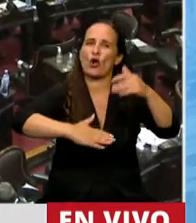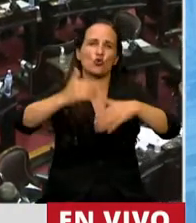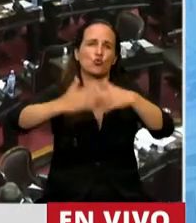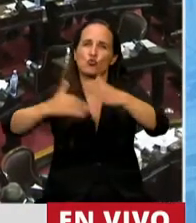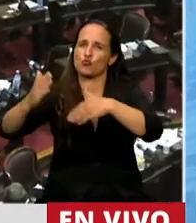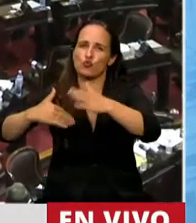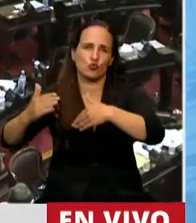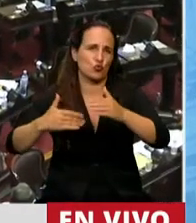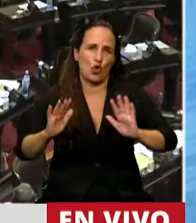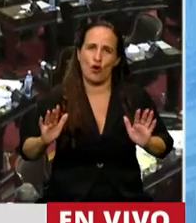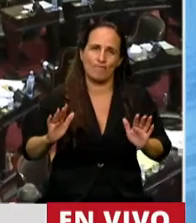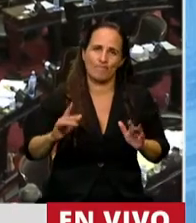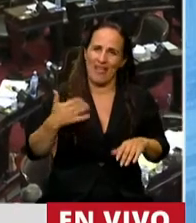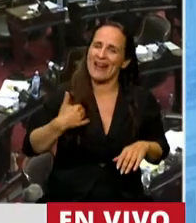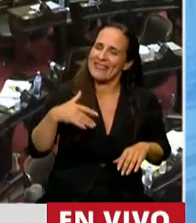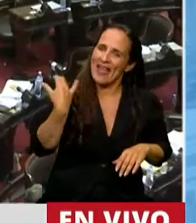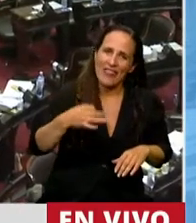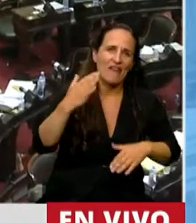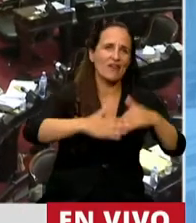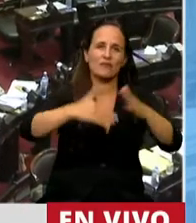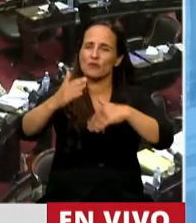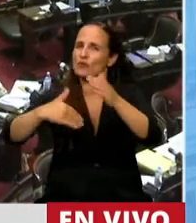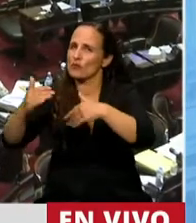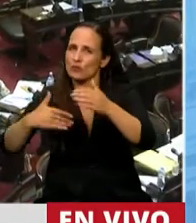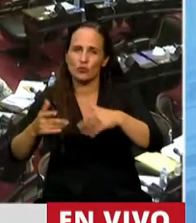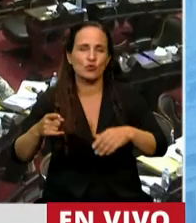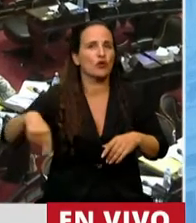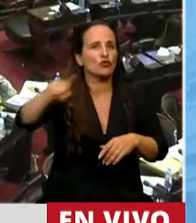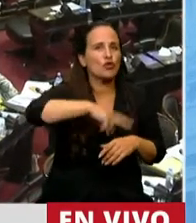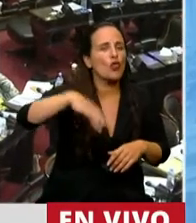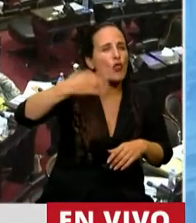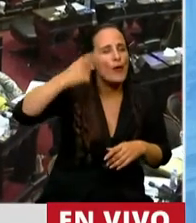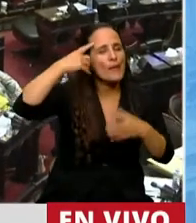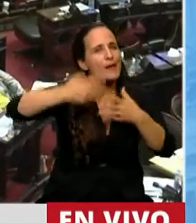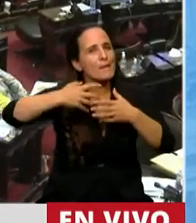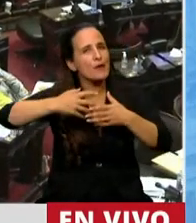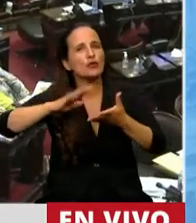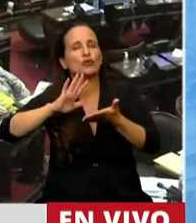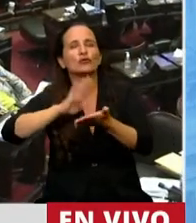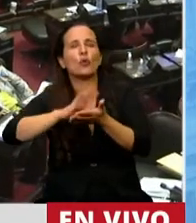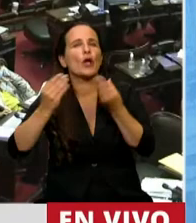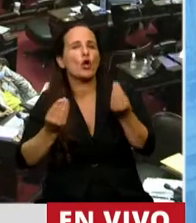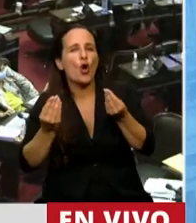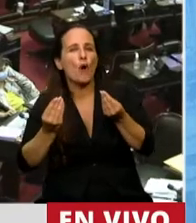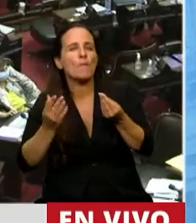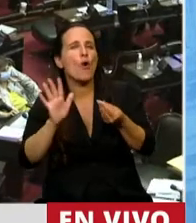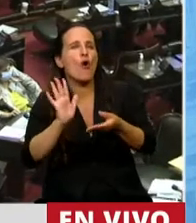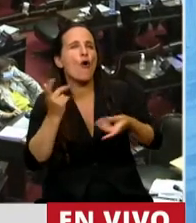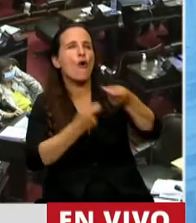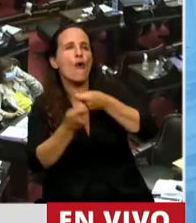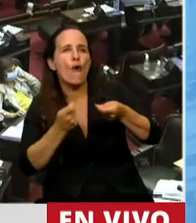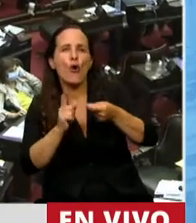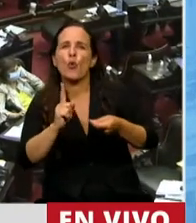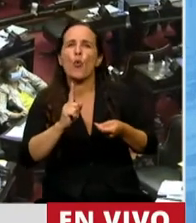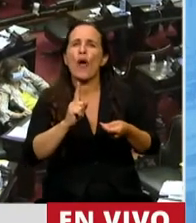impulsar una ingeniería constructiva, y para construir tenemos que razonar acerca de cómo funciona ese mercado. No es ni